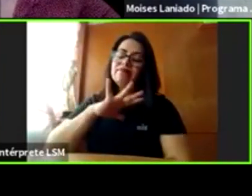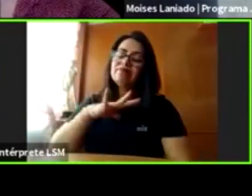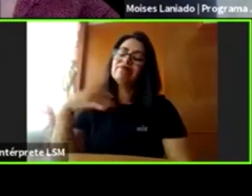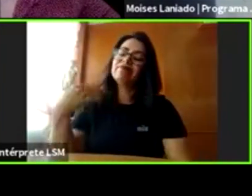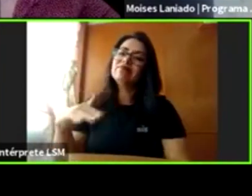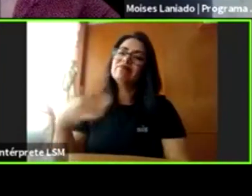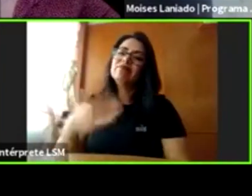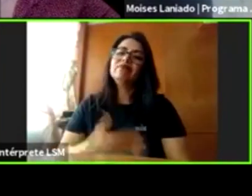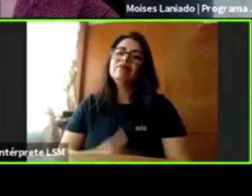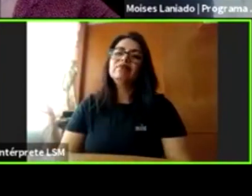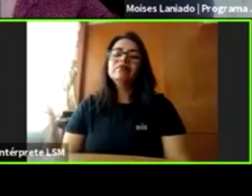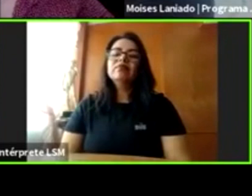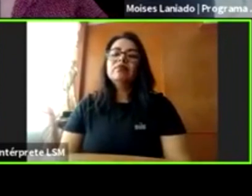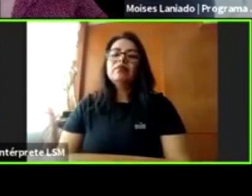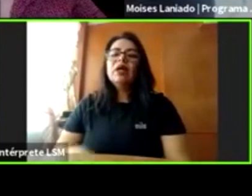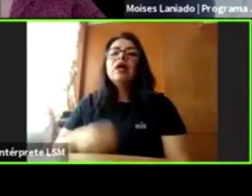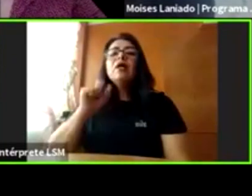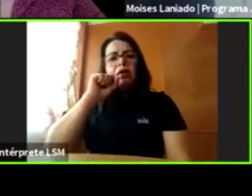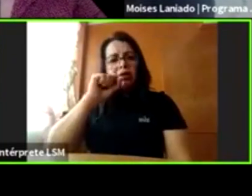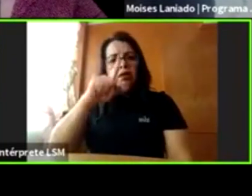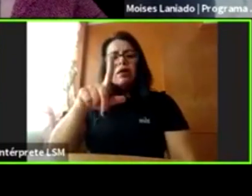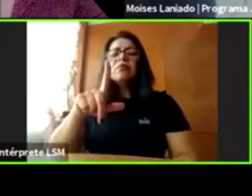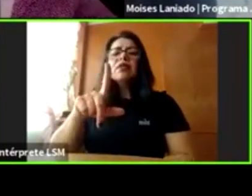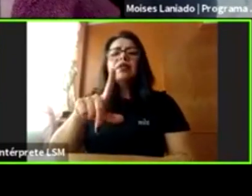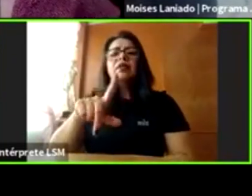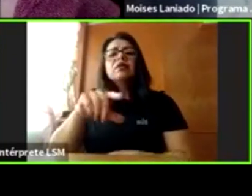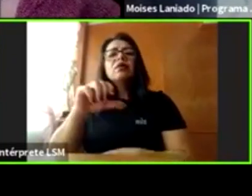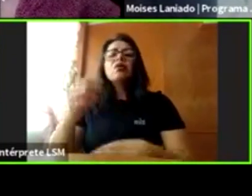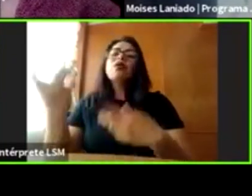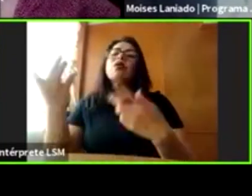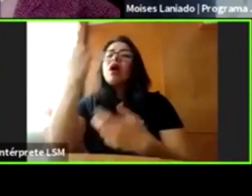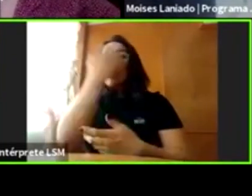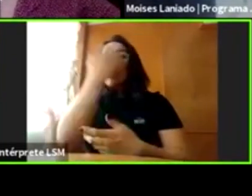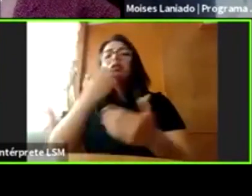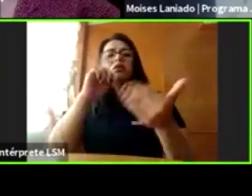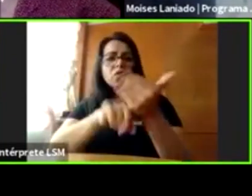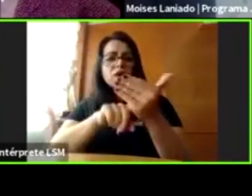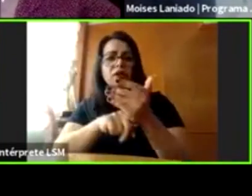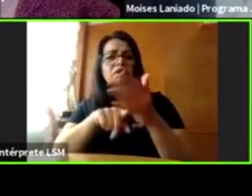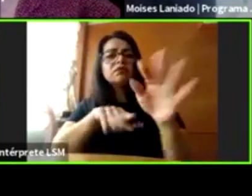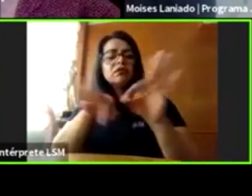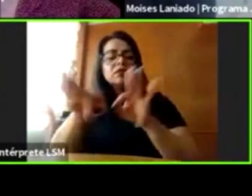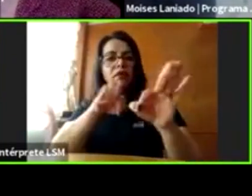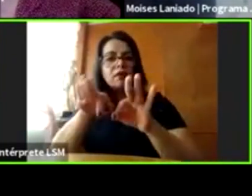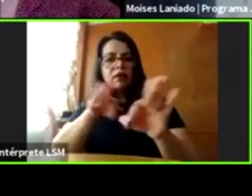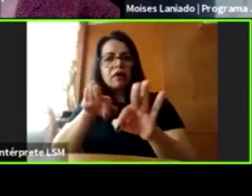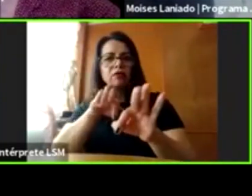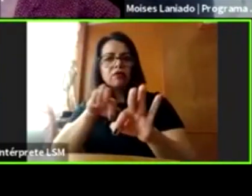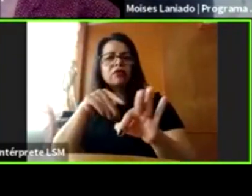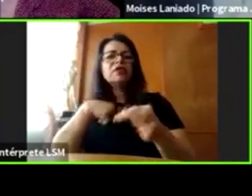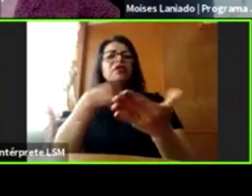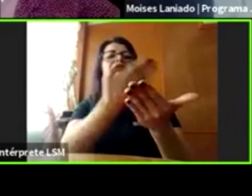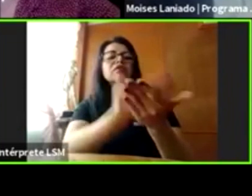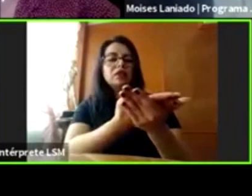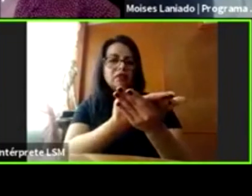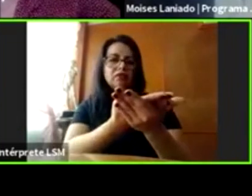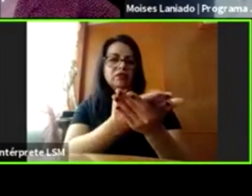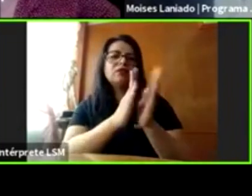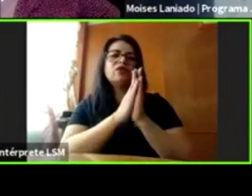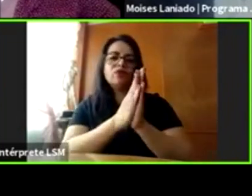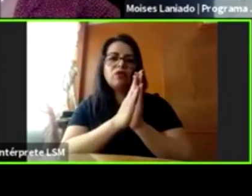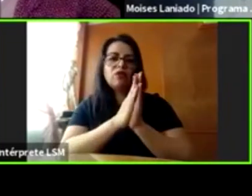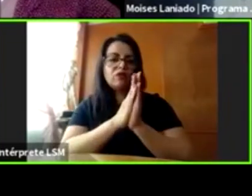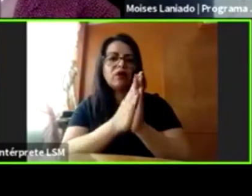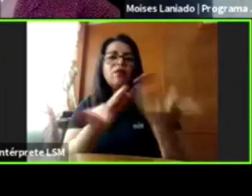Trabajamos también con las administraciones de las escuelas y los que le pedimos es que establezcan un código de